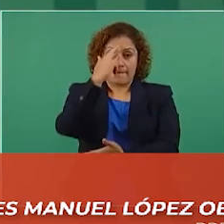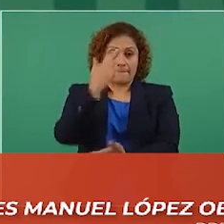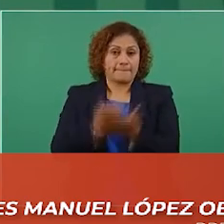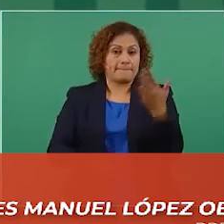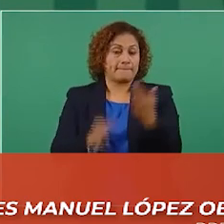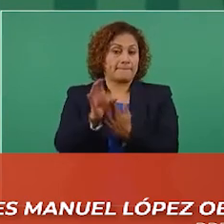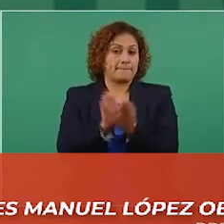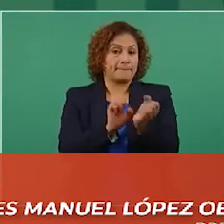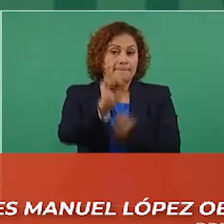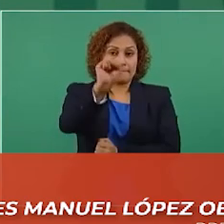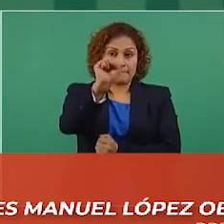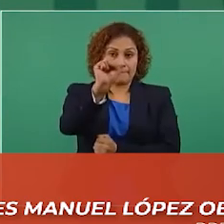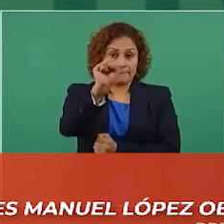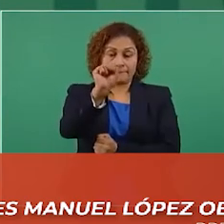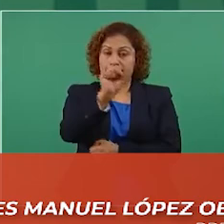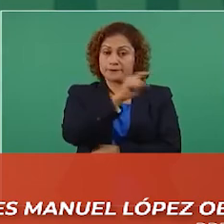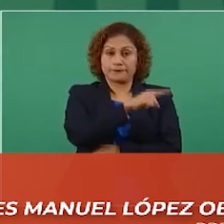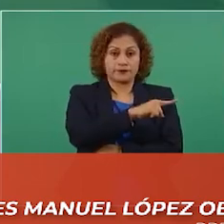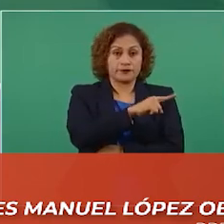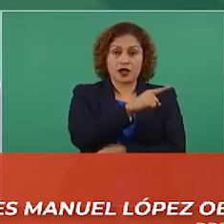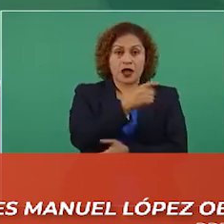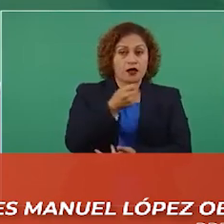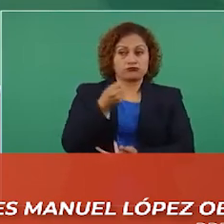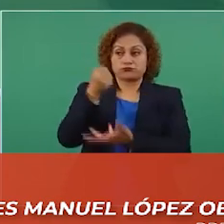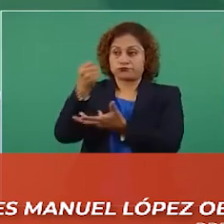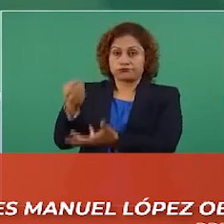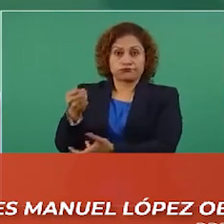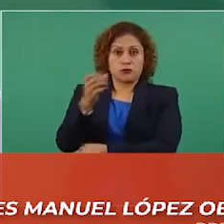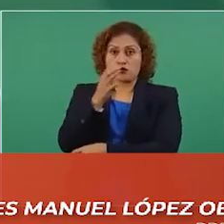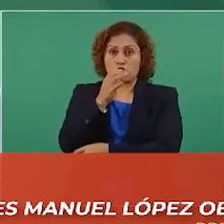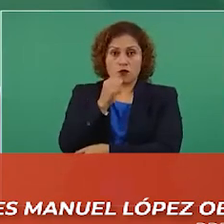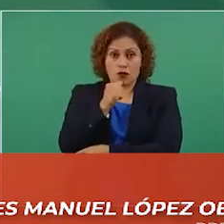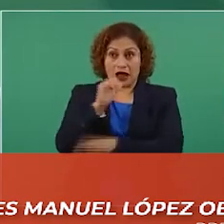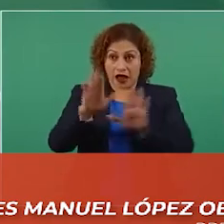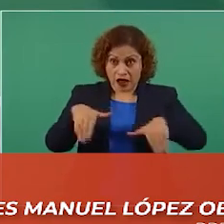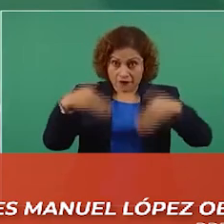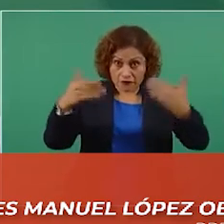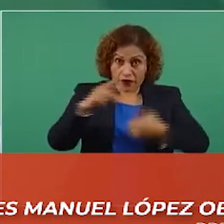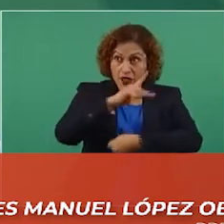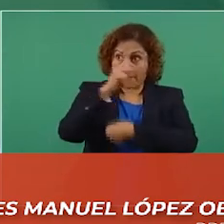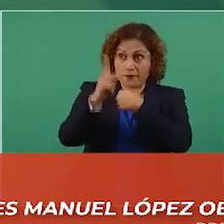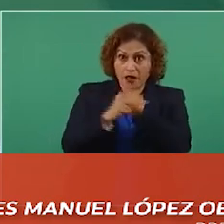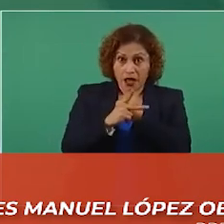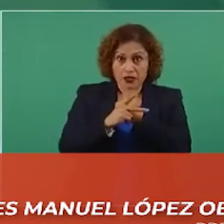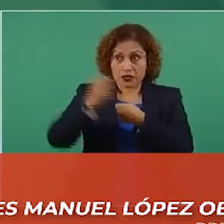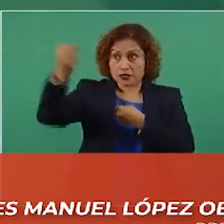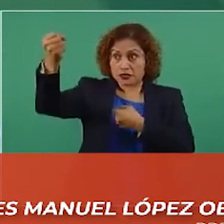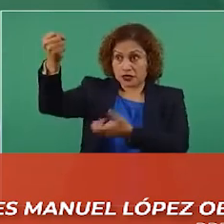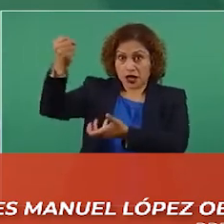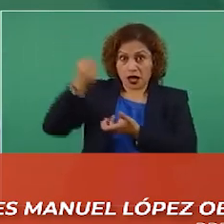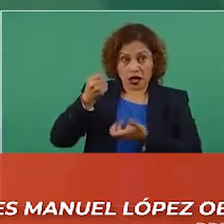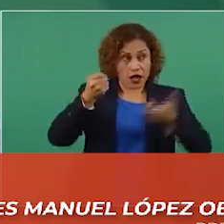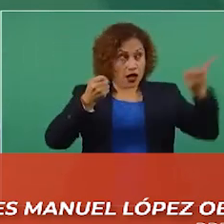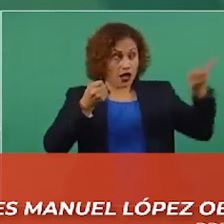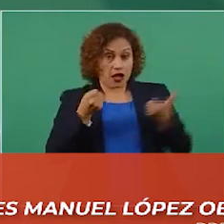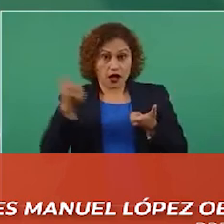No pueden estar entregando dinero a ningún gobierno extranjero a grupos